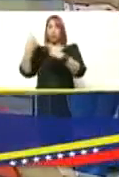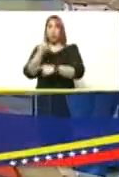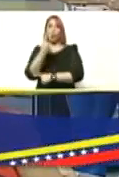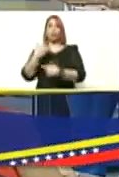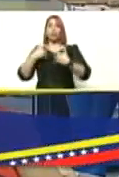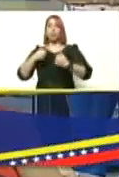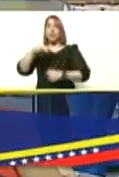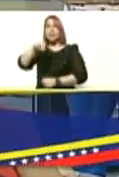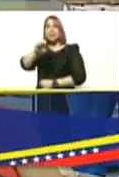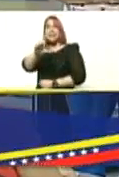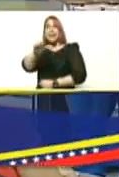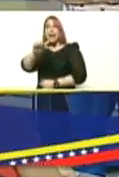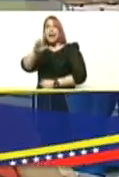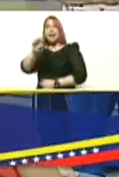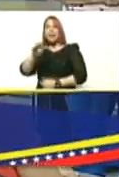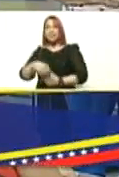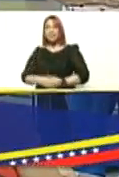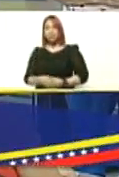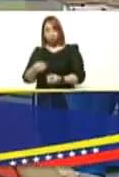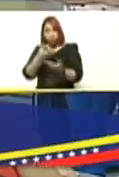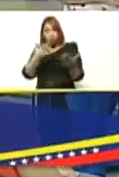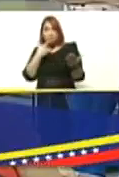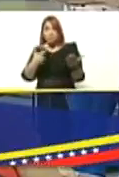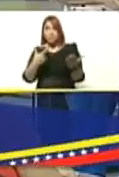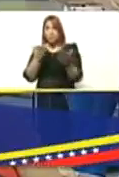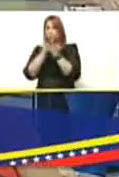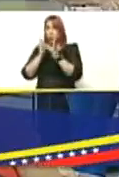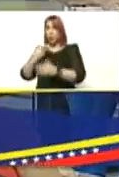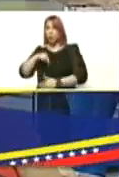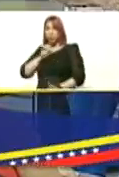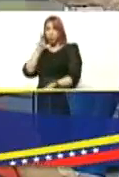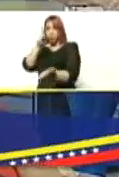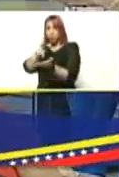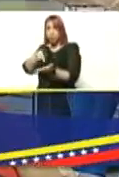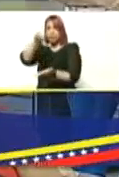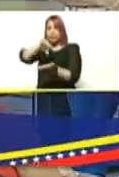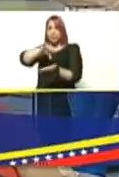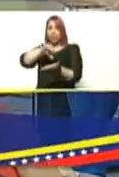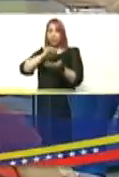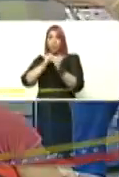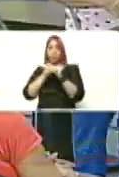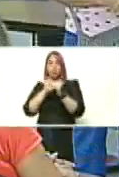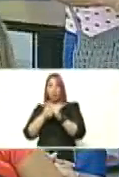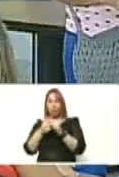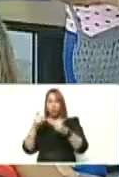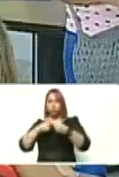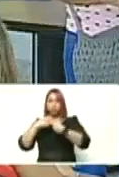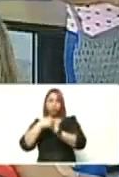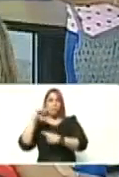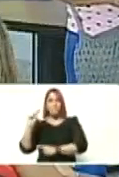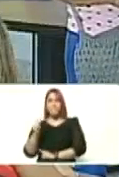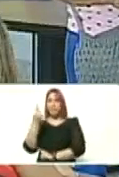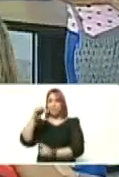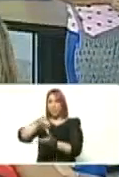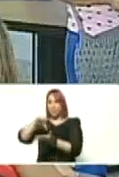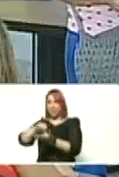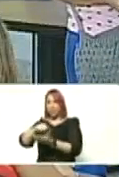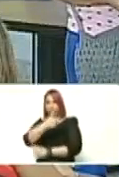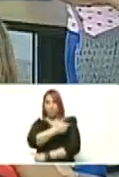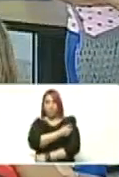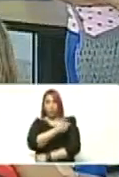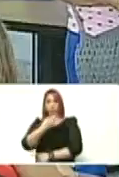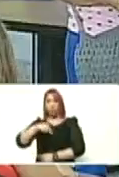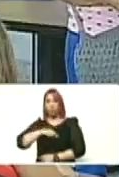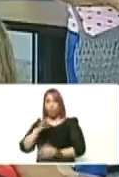salud nela de bermúdez y como usted lo decía de la escuela nos venimos a un centro deportivo que se ha constituido como el principal centro de vacunación de nuestro